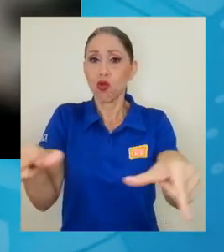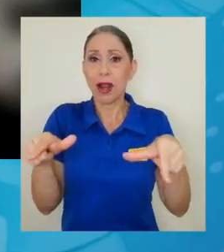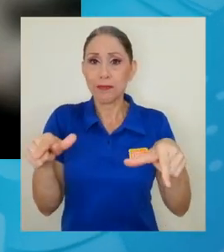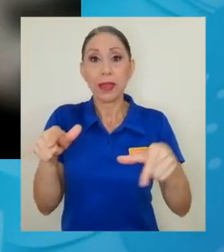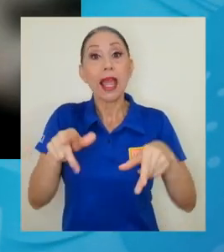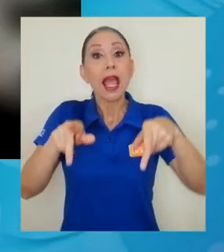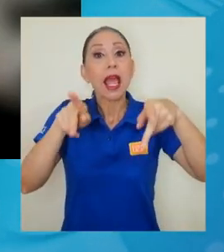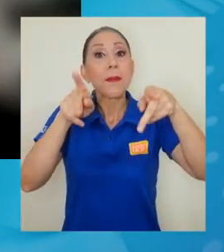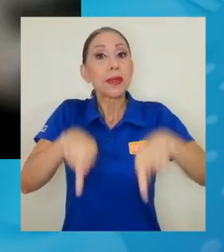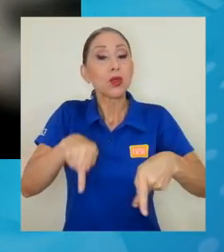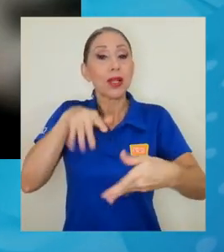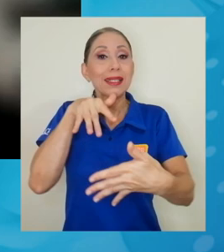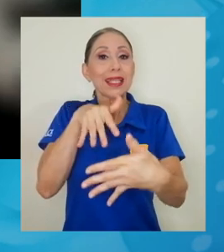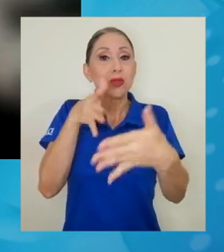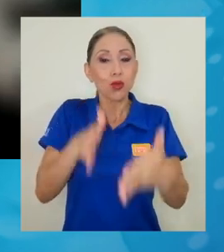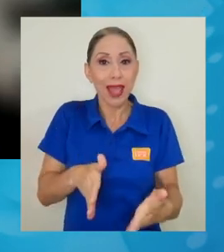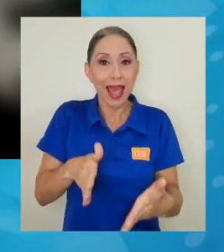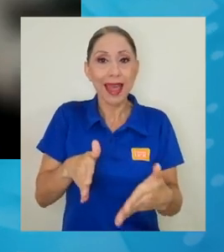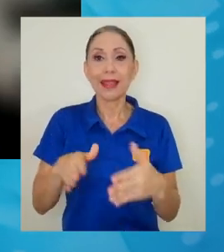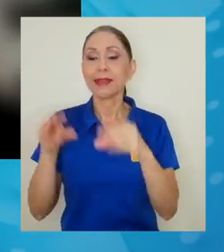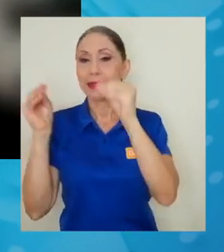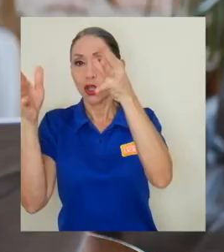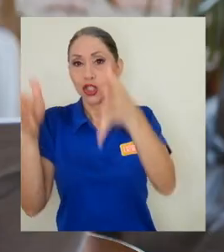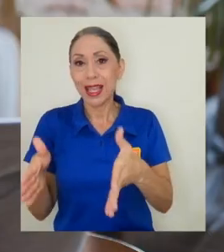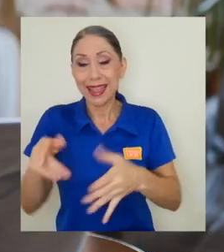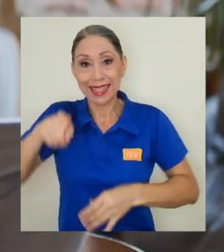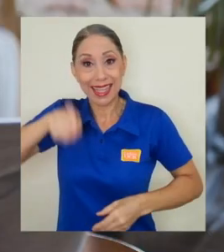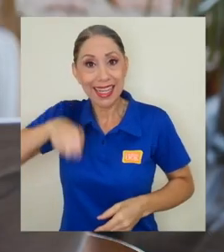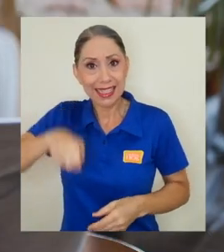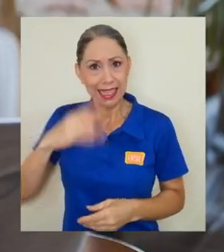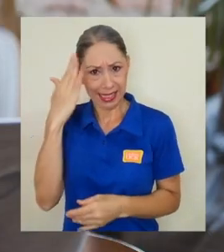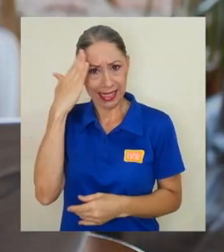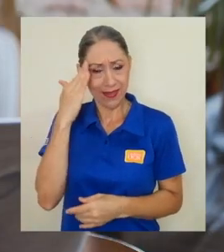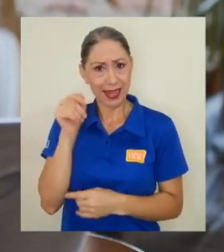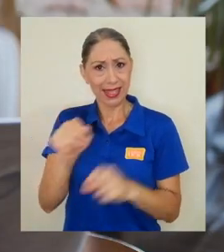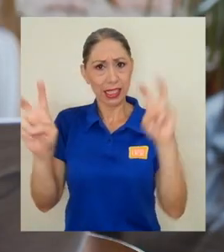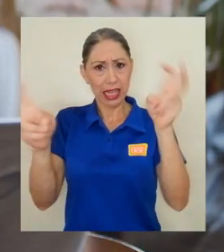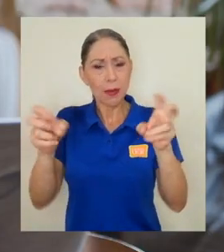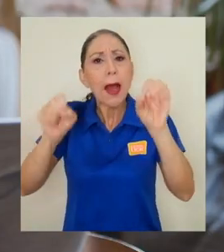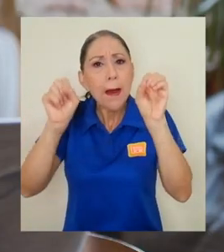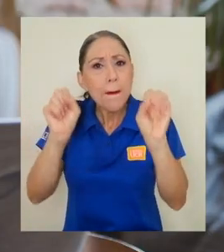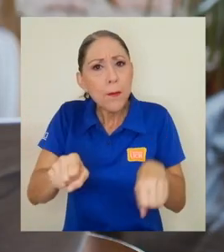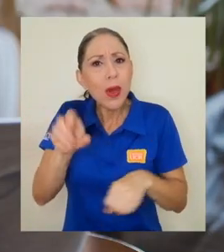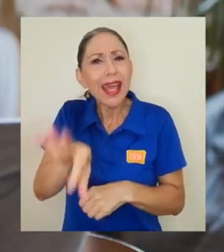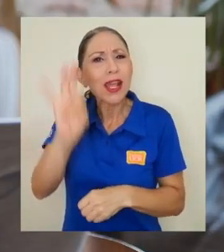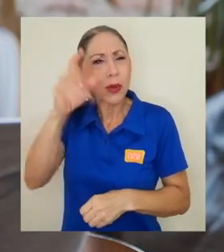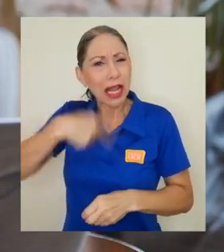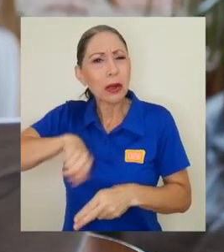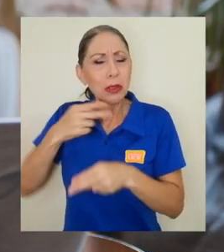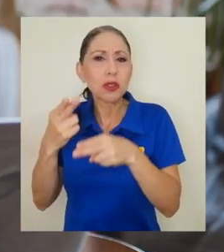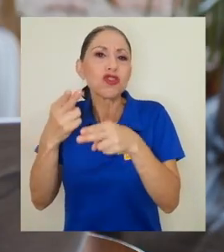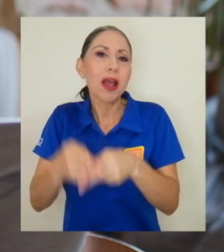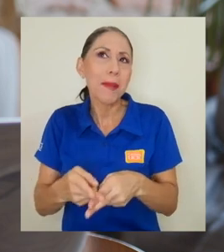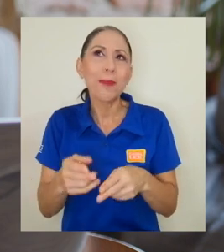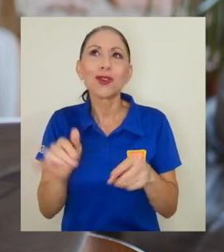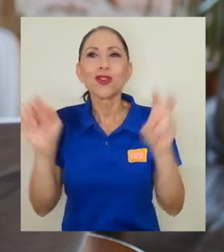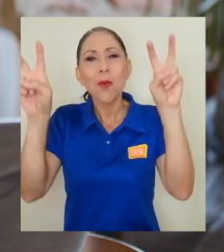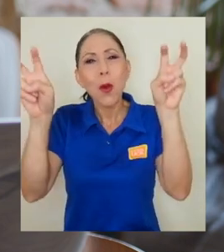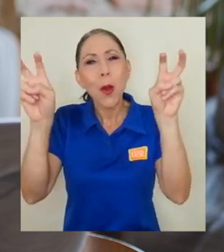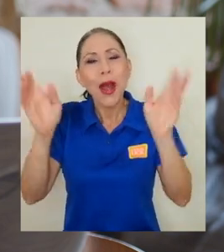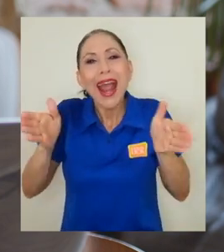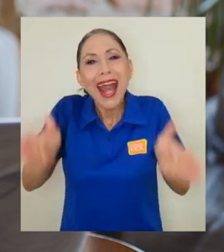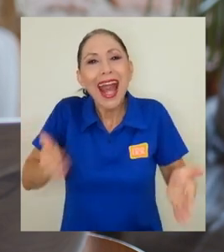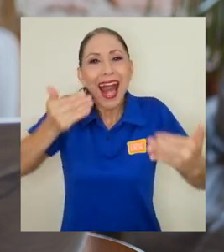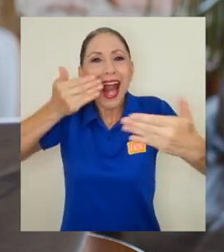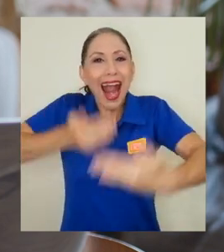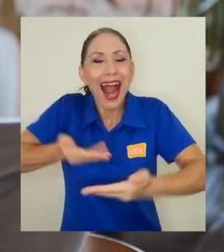acercarse a temáticas de este tipo puedan encontrar lo que nosotros llamamos como una caja de herramientas sobre el